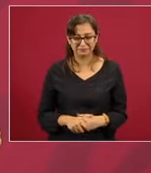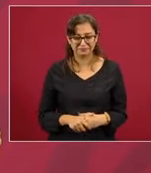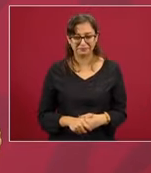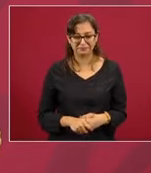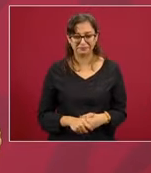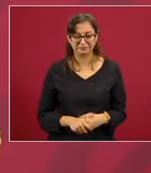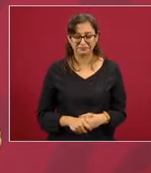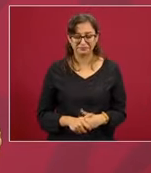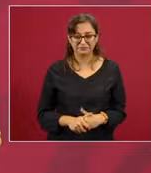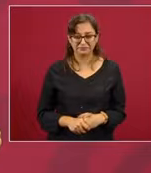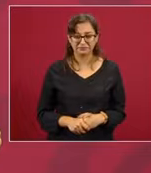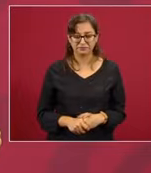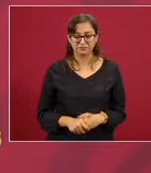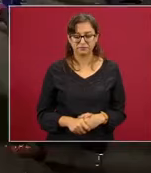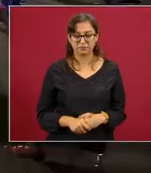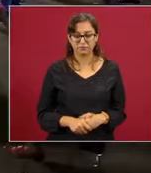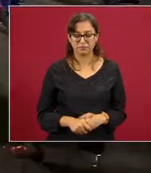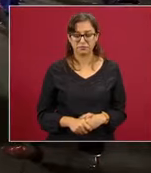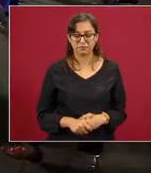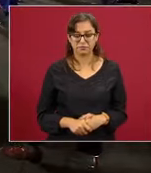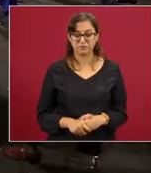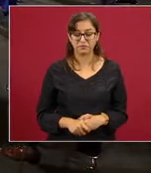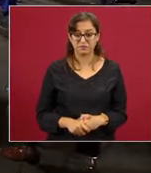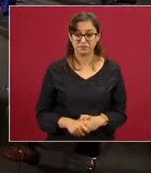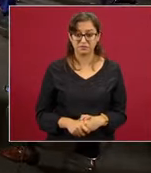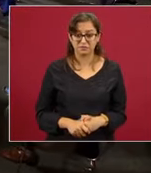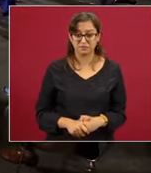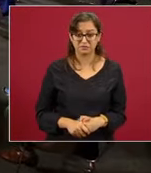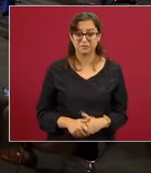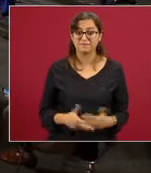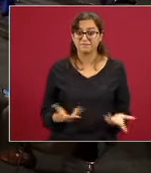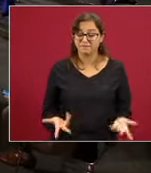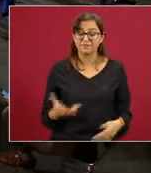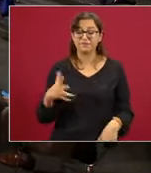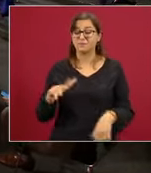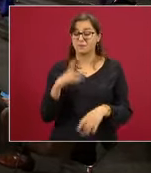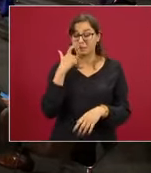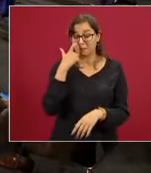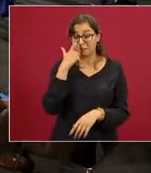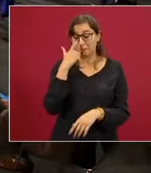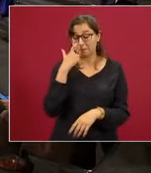y esos cambios son muy profundos,